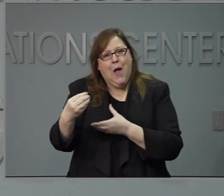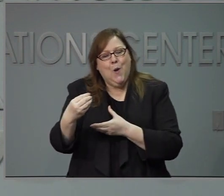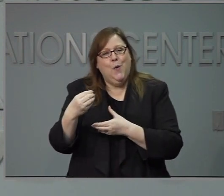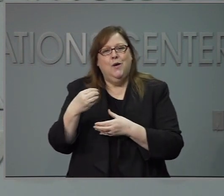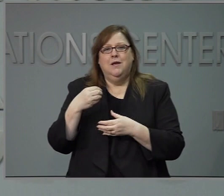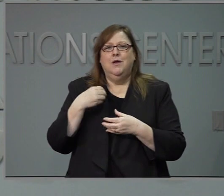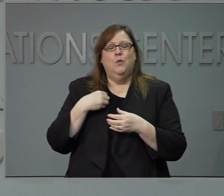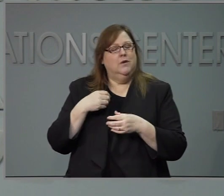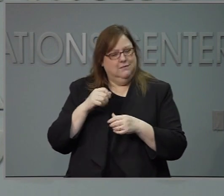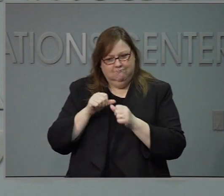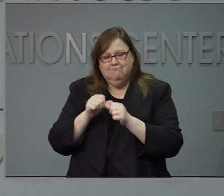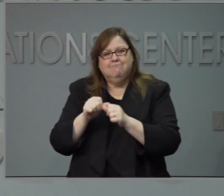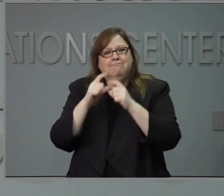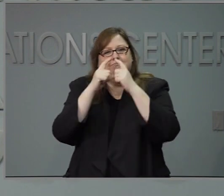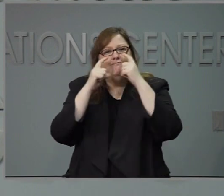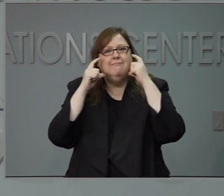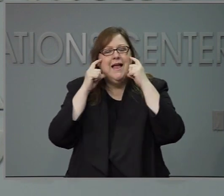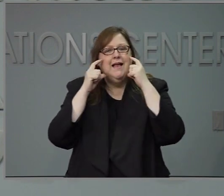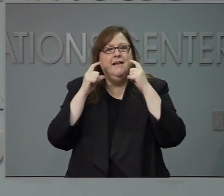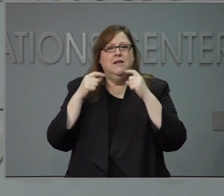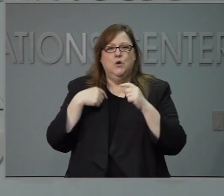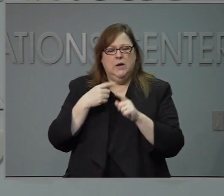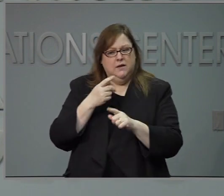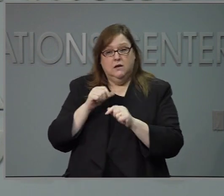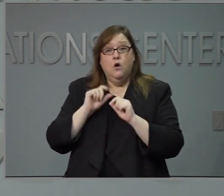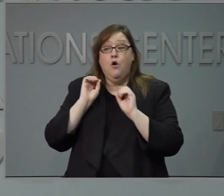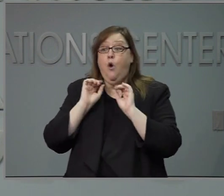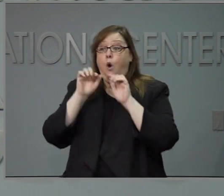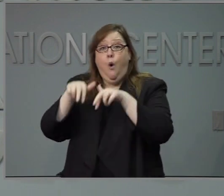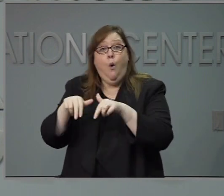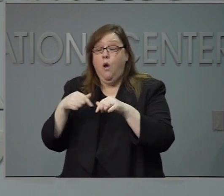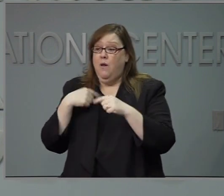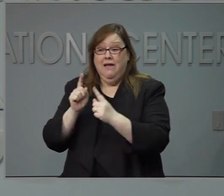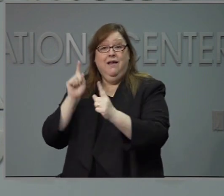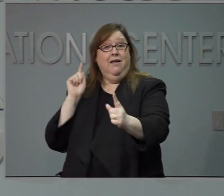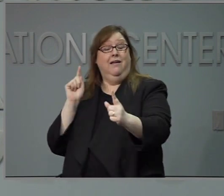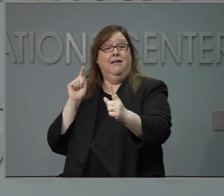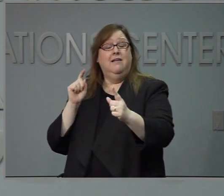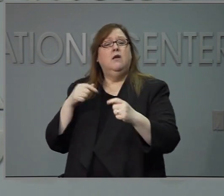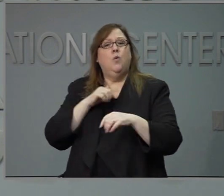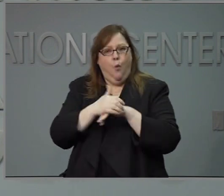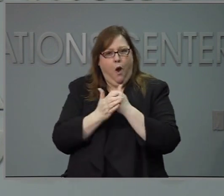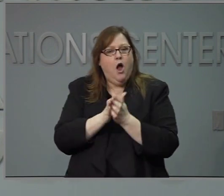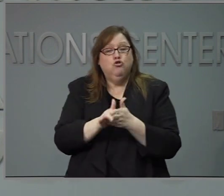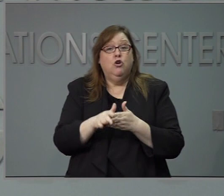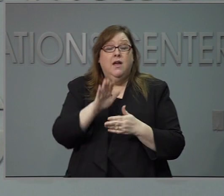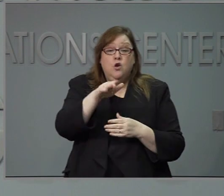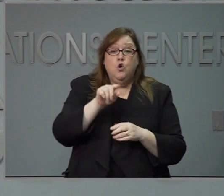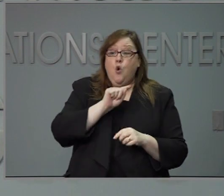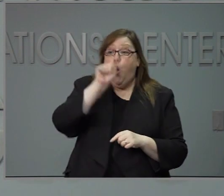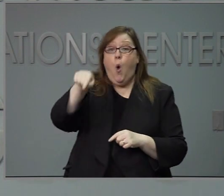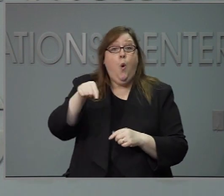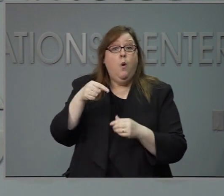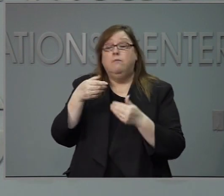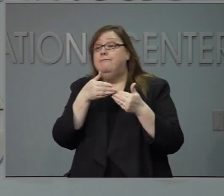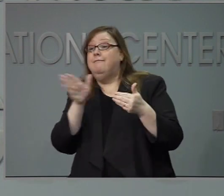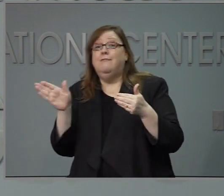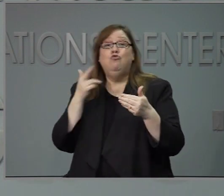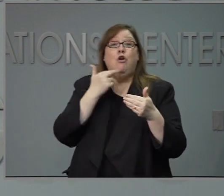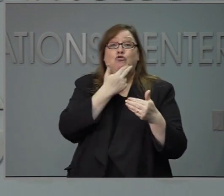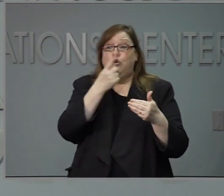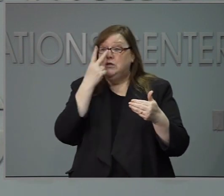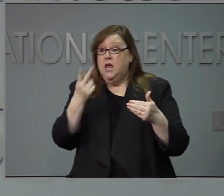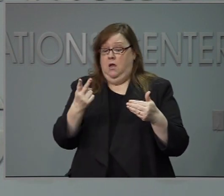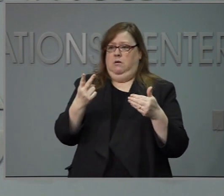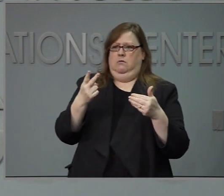Lávense las manos frecuentemente y aléjense de lugares donde la gente no hace eso. Las precauciones de las 3 M's son las